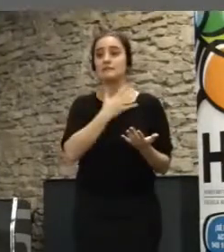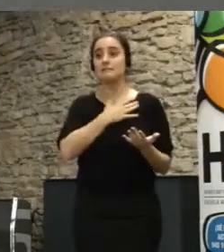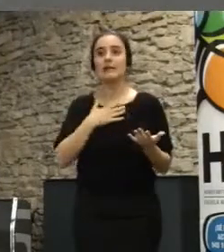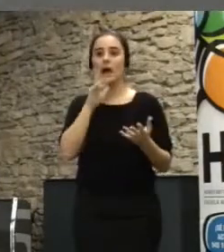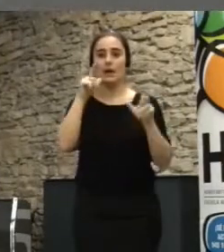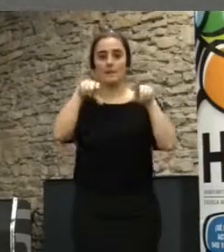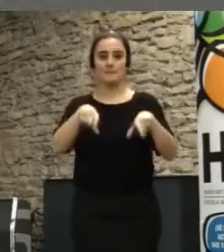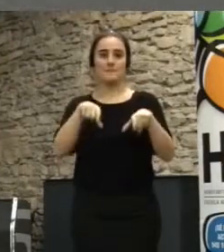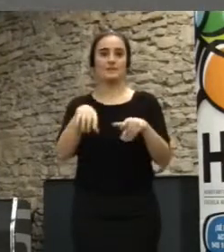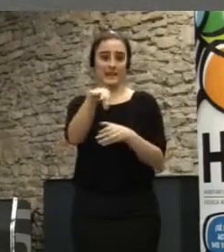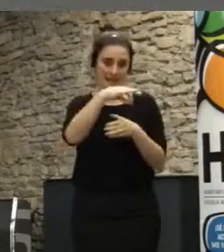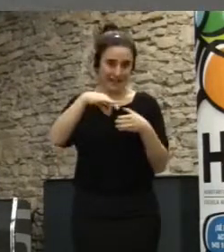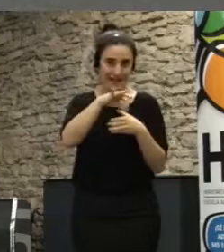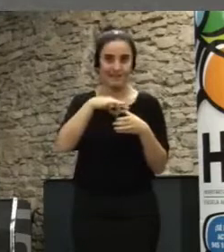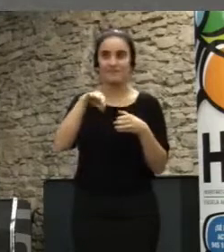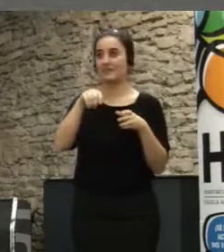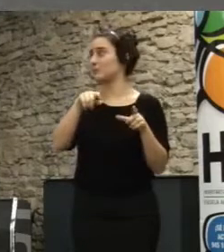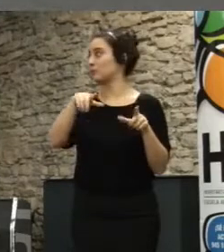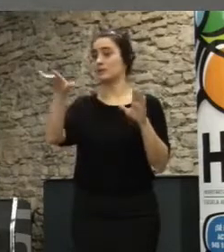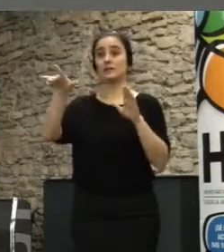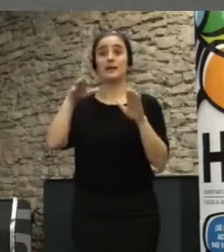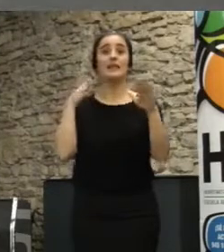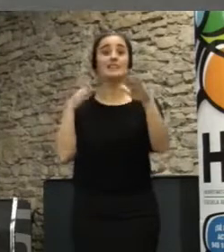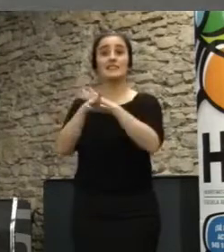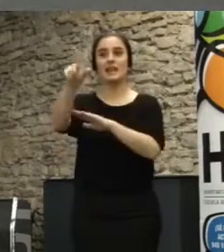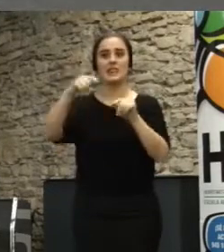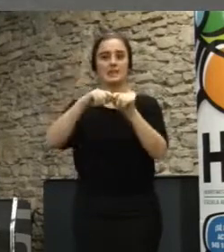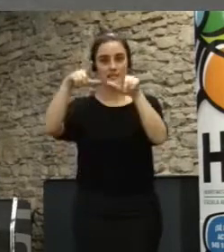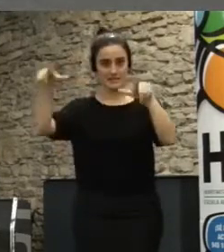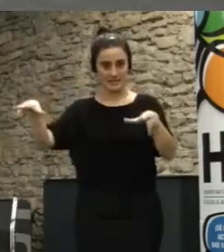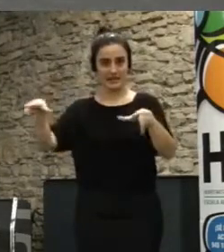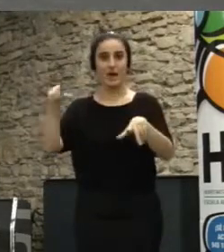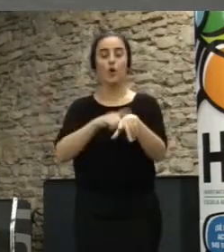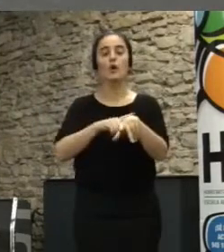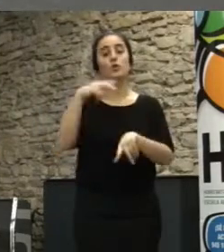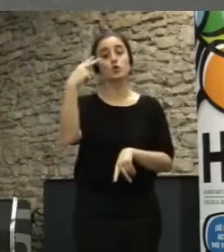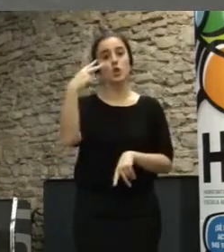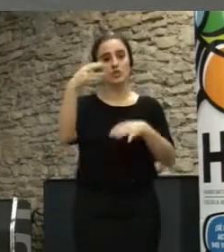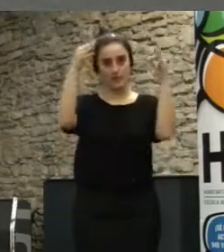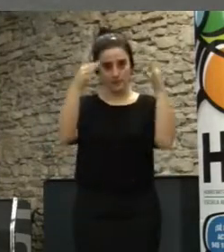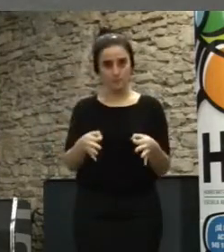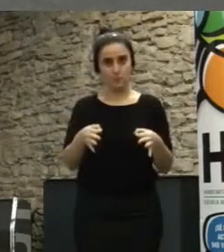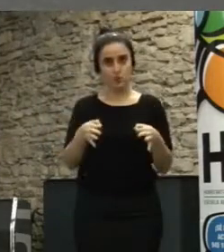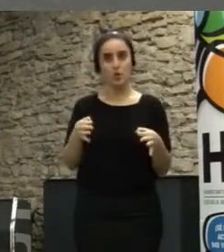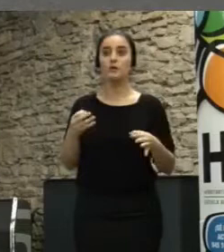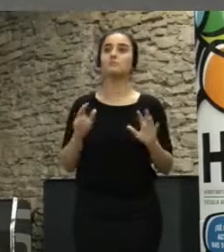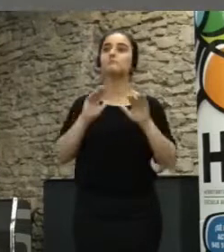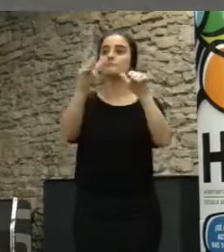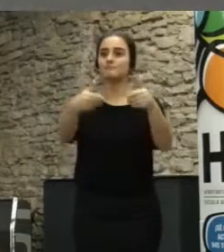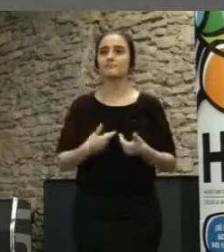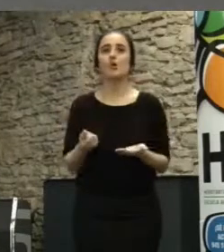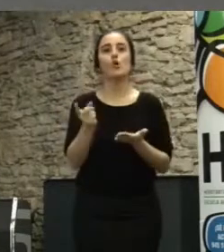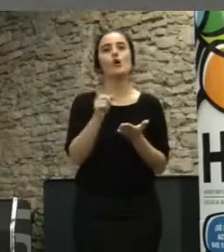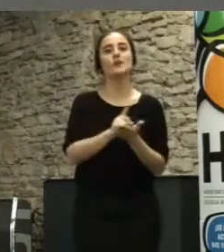pausa para el café en esta sala justo a la entrada a las doce en punto regresamos con